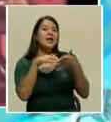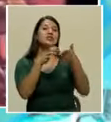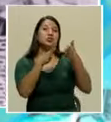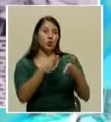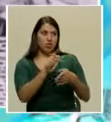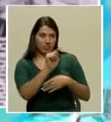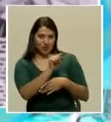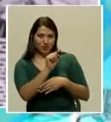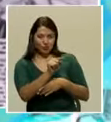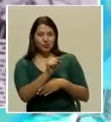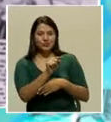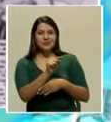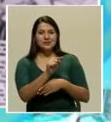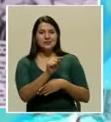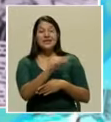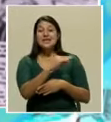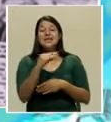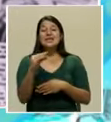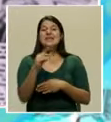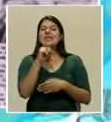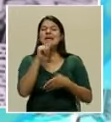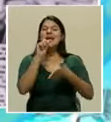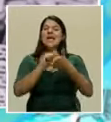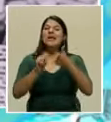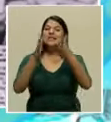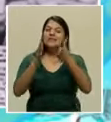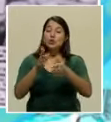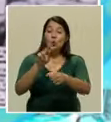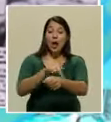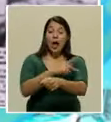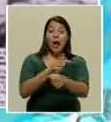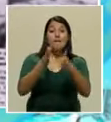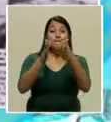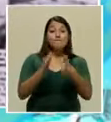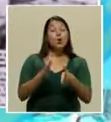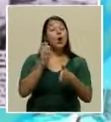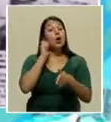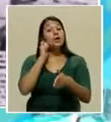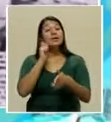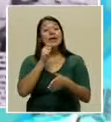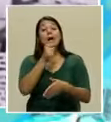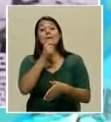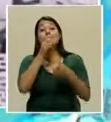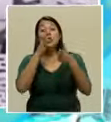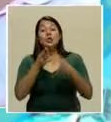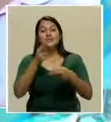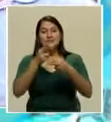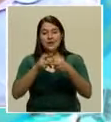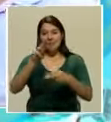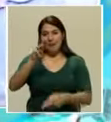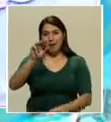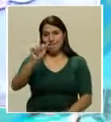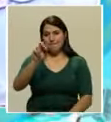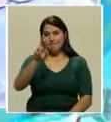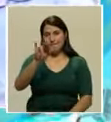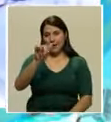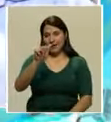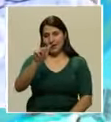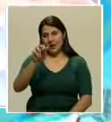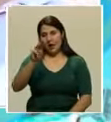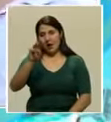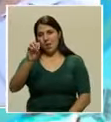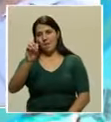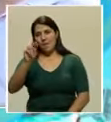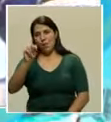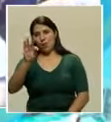tuya y es la escritora y poeta y periodista María Montero, que nos habló sobre cómo